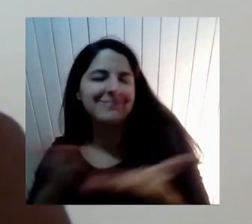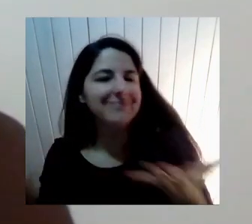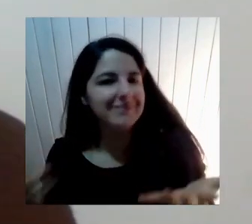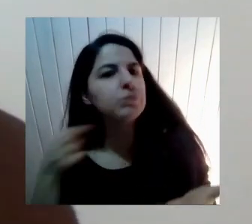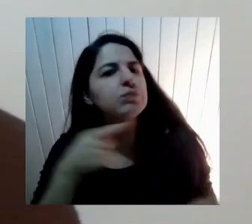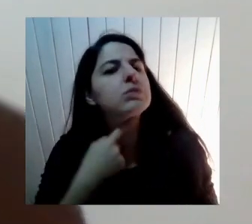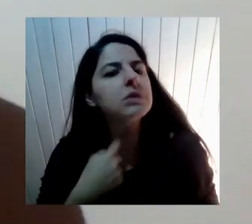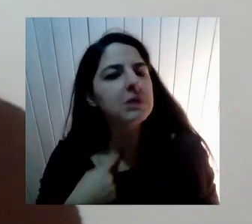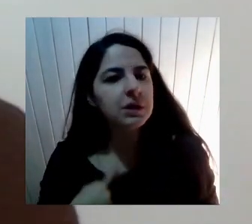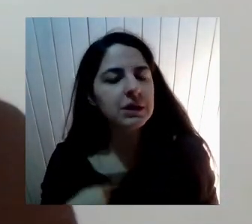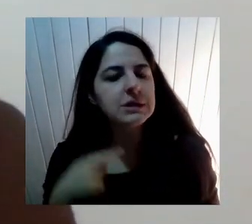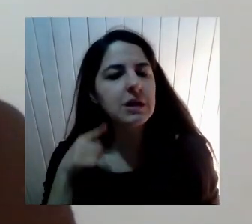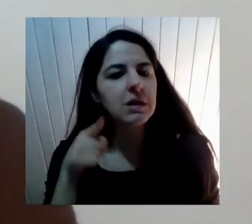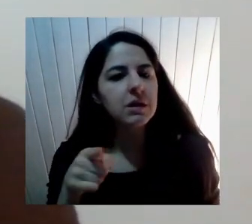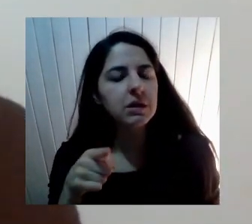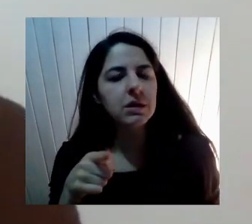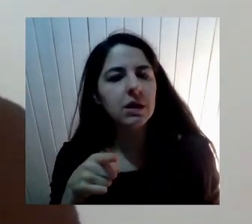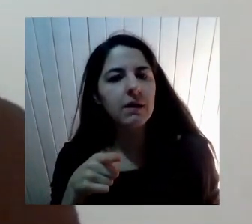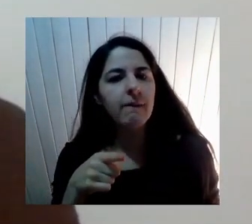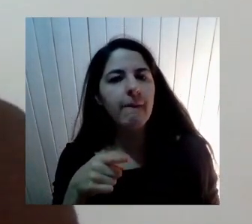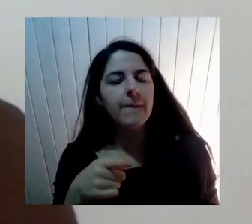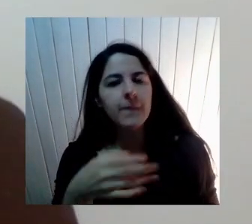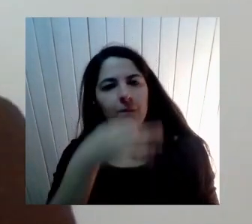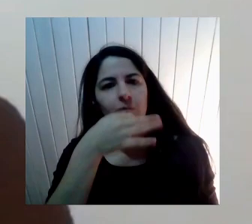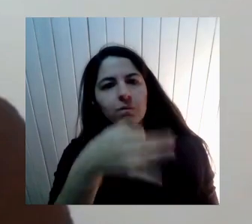propósito De lo Que Propone La Educación Sexual